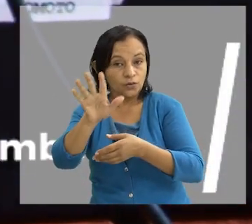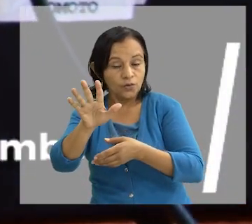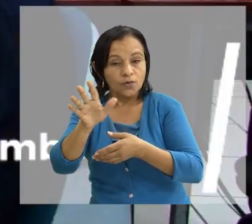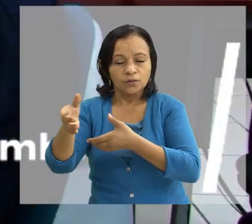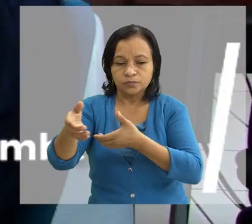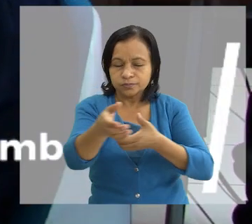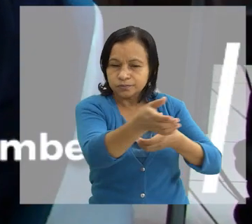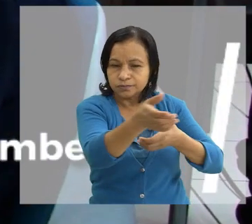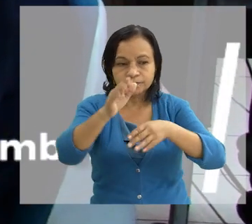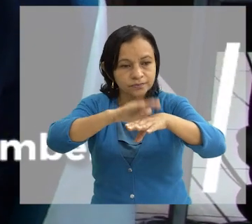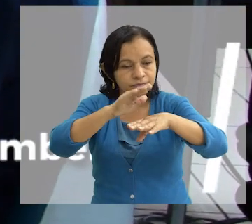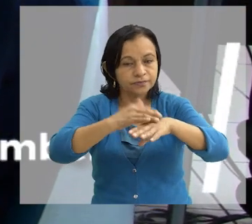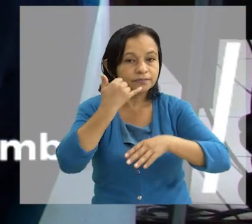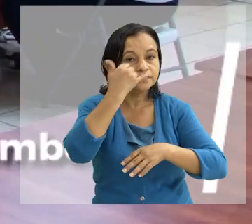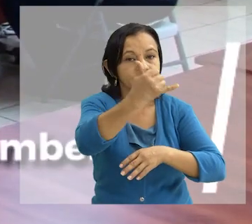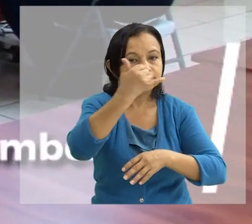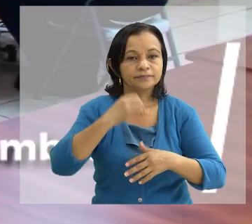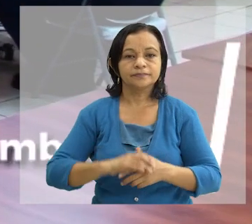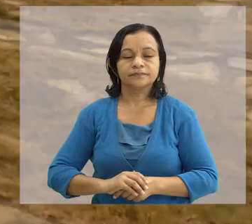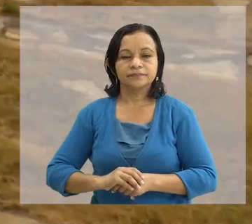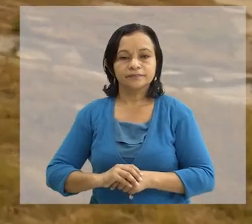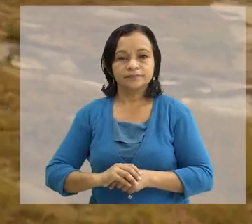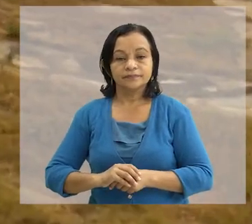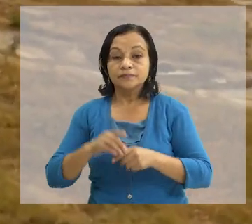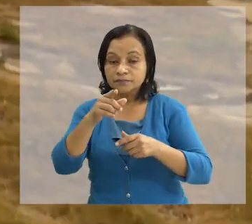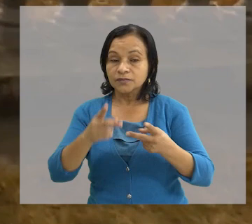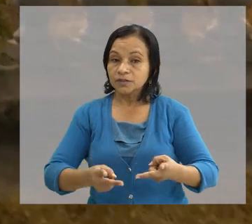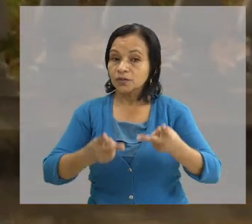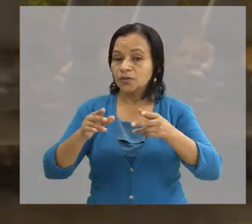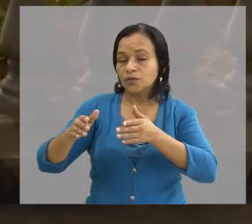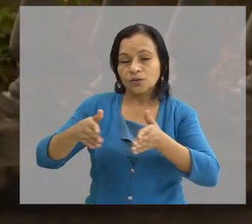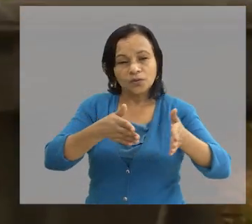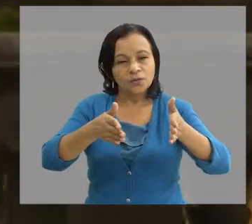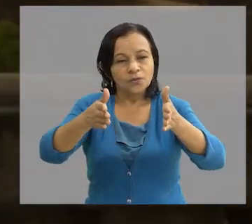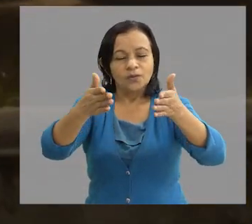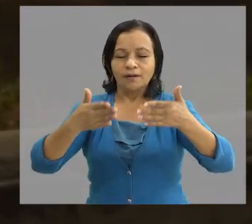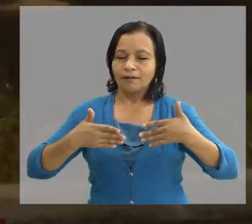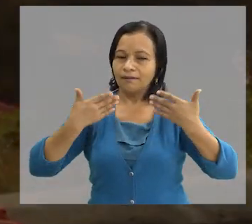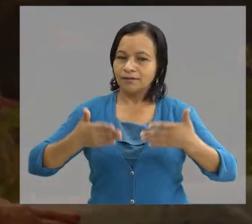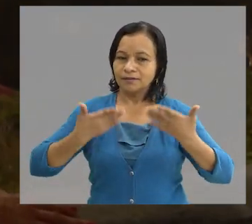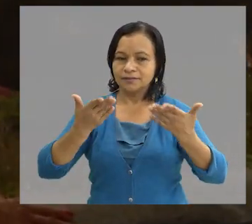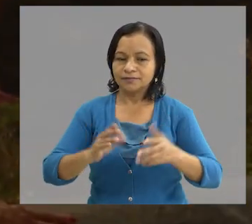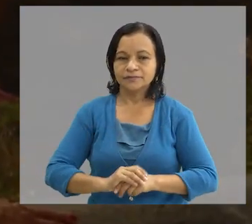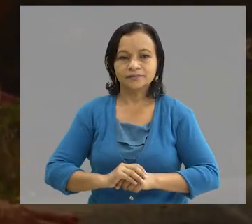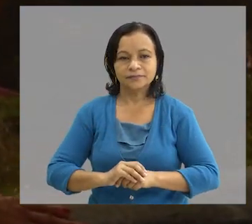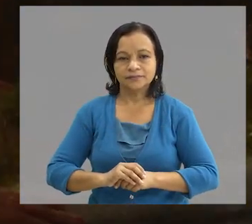del Cuerpo Unificado de Bomberos Hace de tu viaje un momento placentero